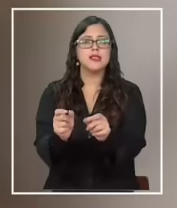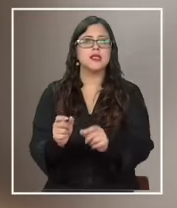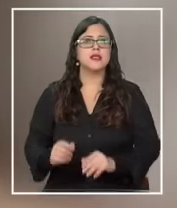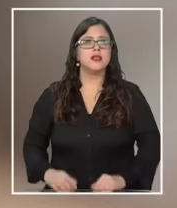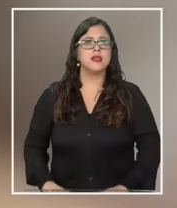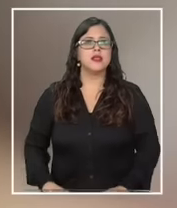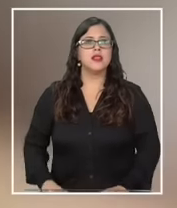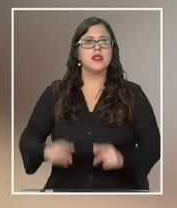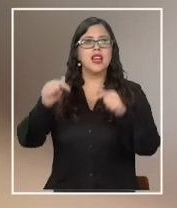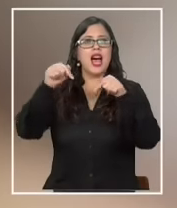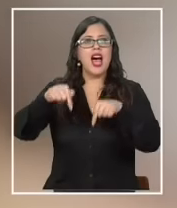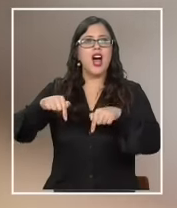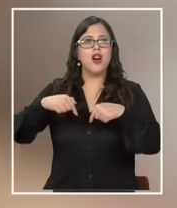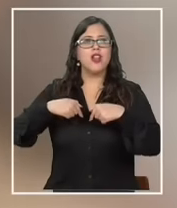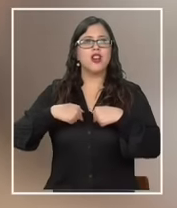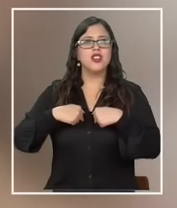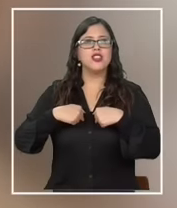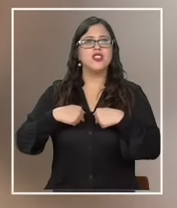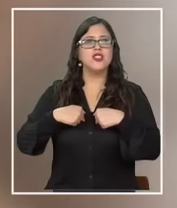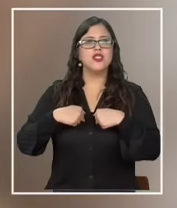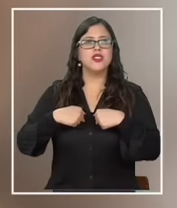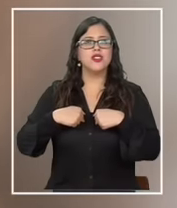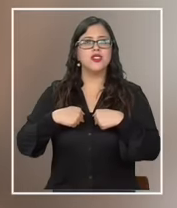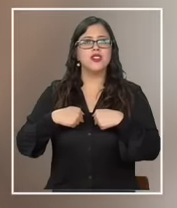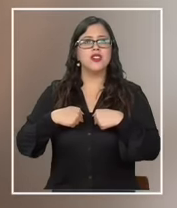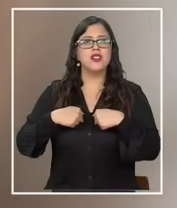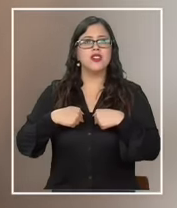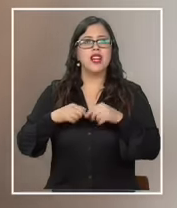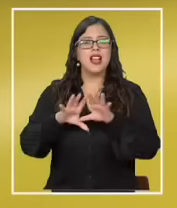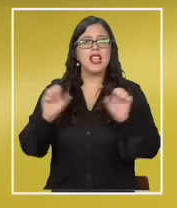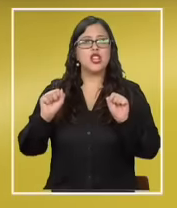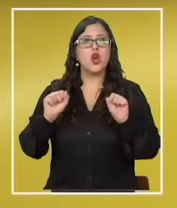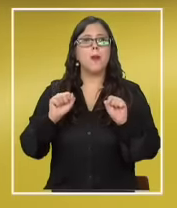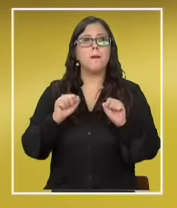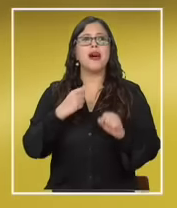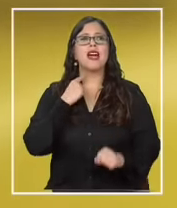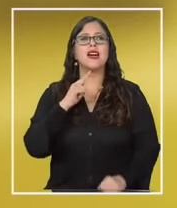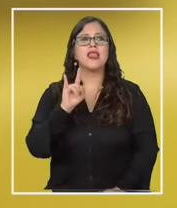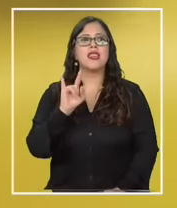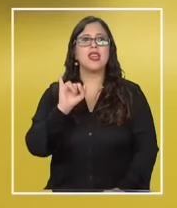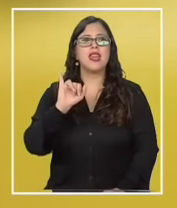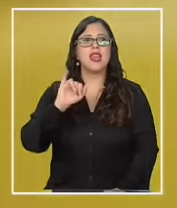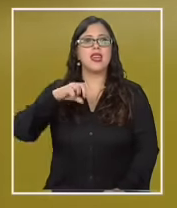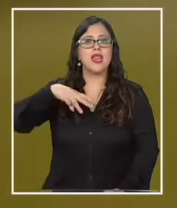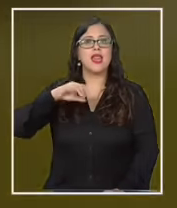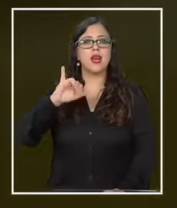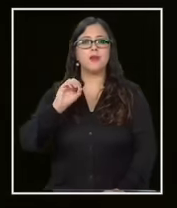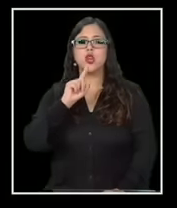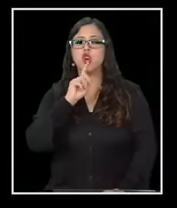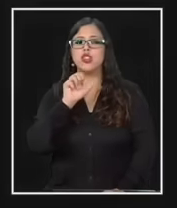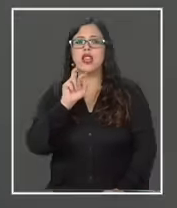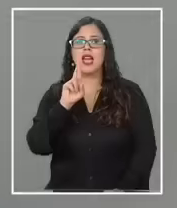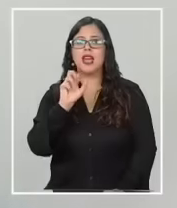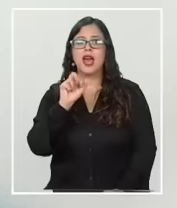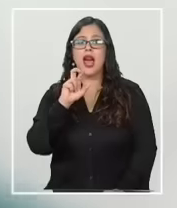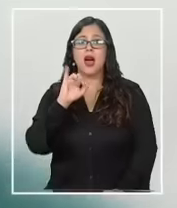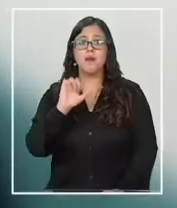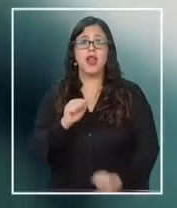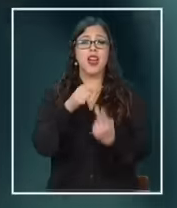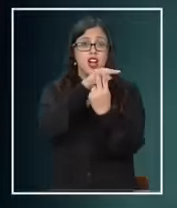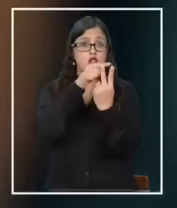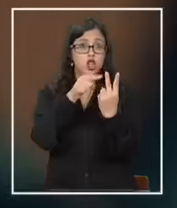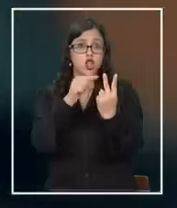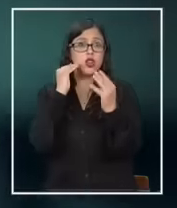ahora tengo lista el corte para que me pasen la quimioterapia asimismo como Mateo y Belén son muchos los que ven una segunda